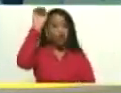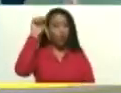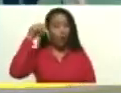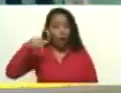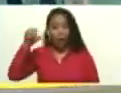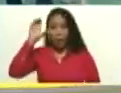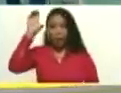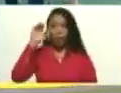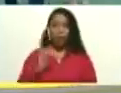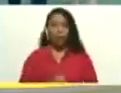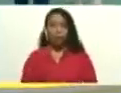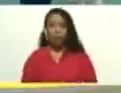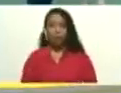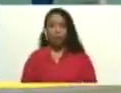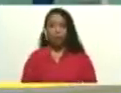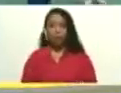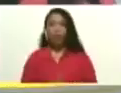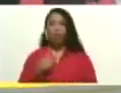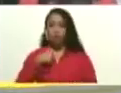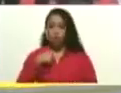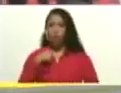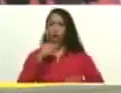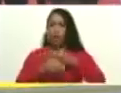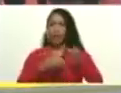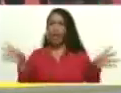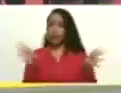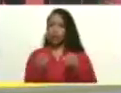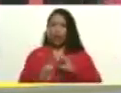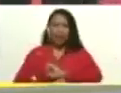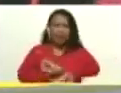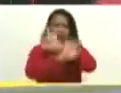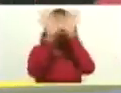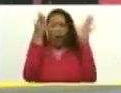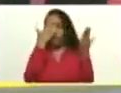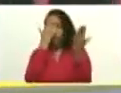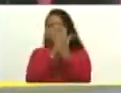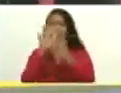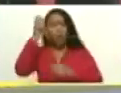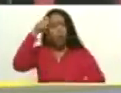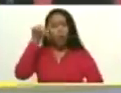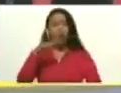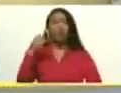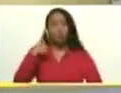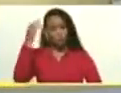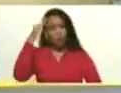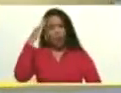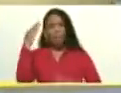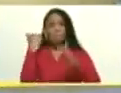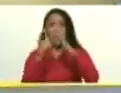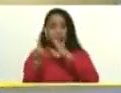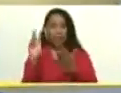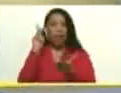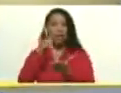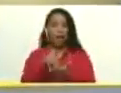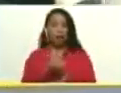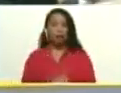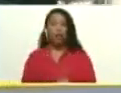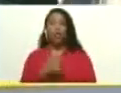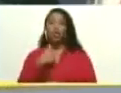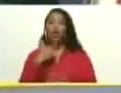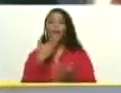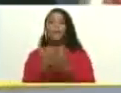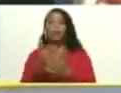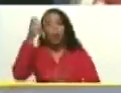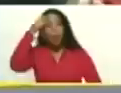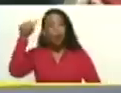patria. Yo hice un resumen bien claro frente al pueblo. Sé que el mensaje llegó y yo le pido a